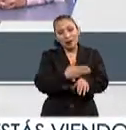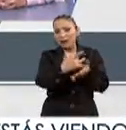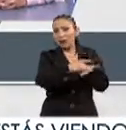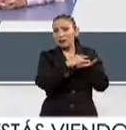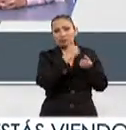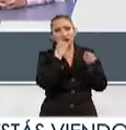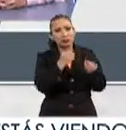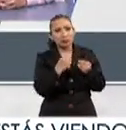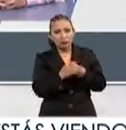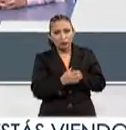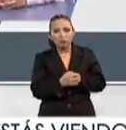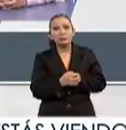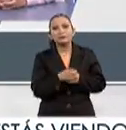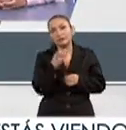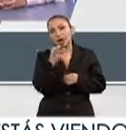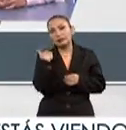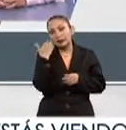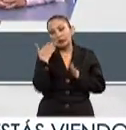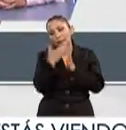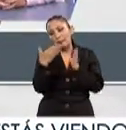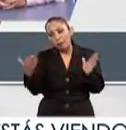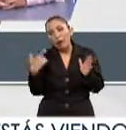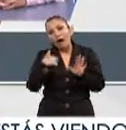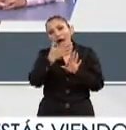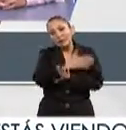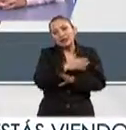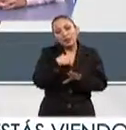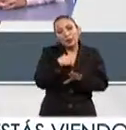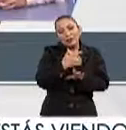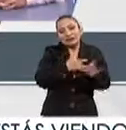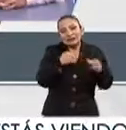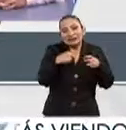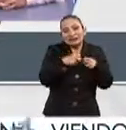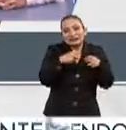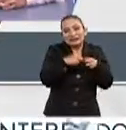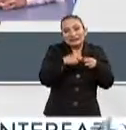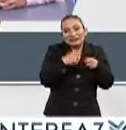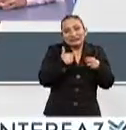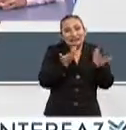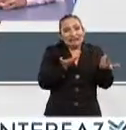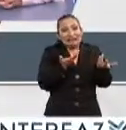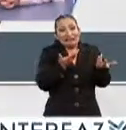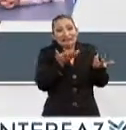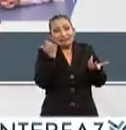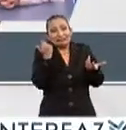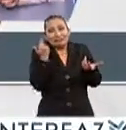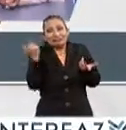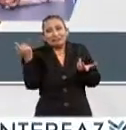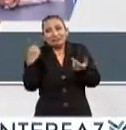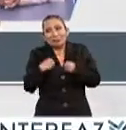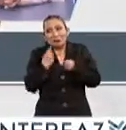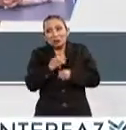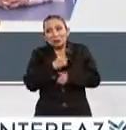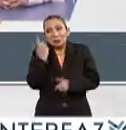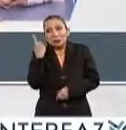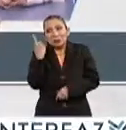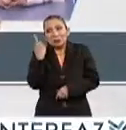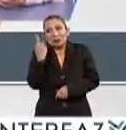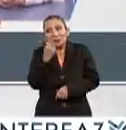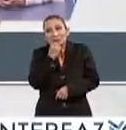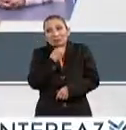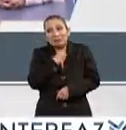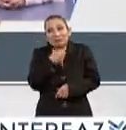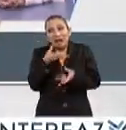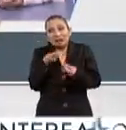apoyó mucho en esta etapa, al principio sí tenía un poquito de nervios, porque dije, no sé, vivir sola, tener que,